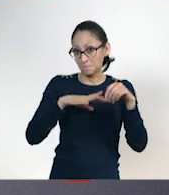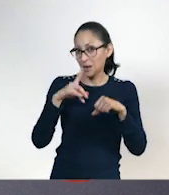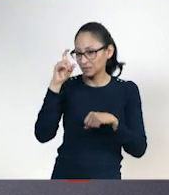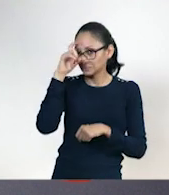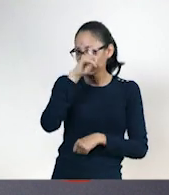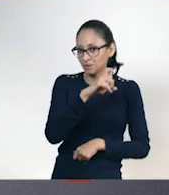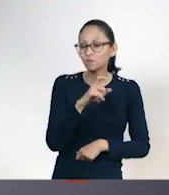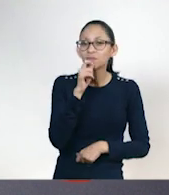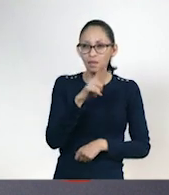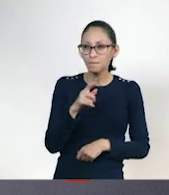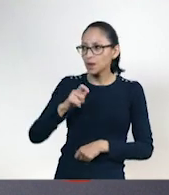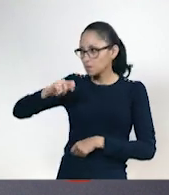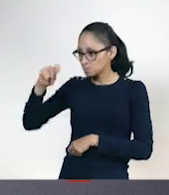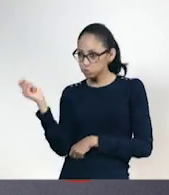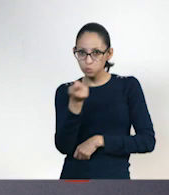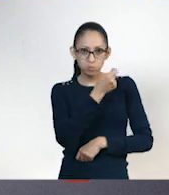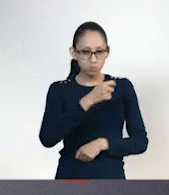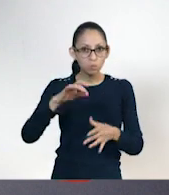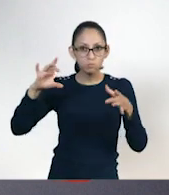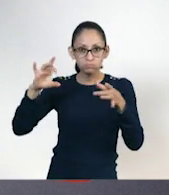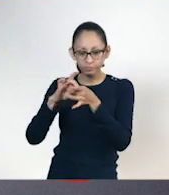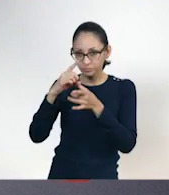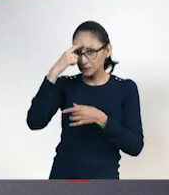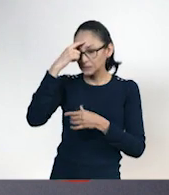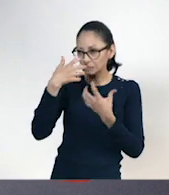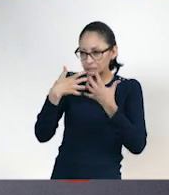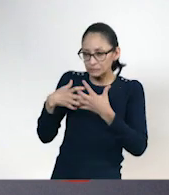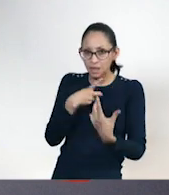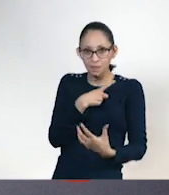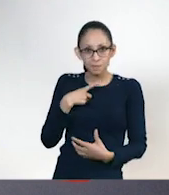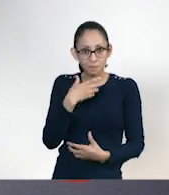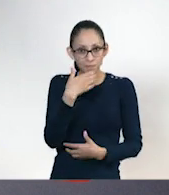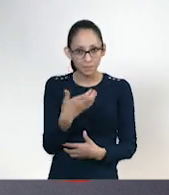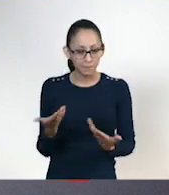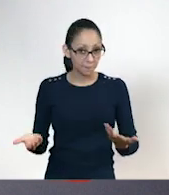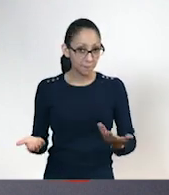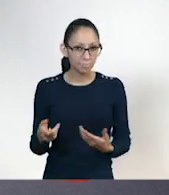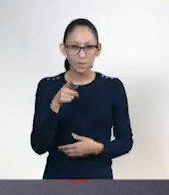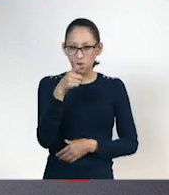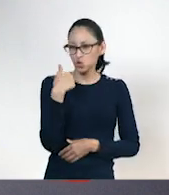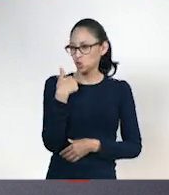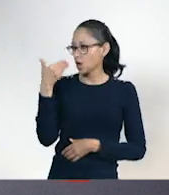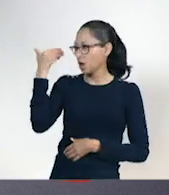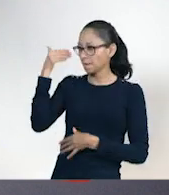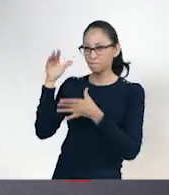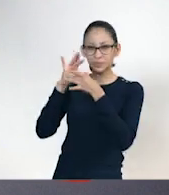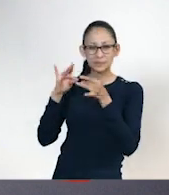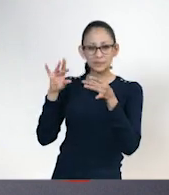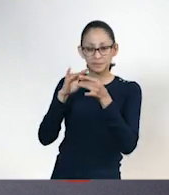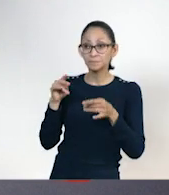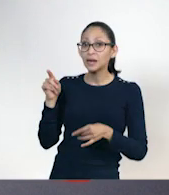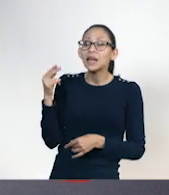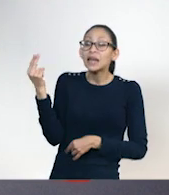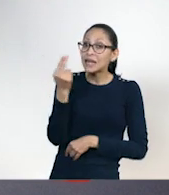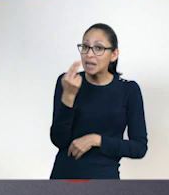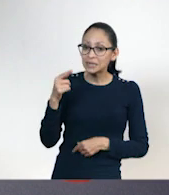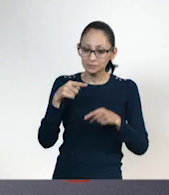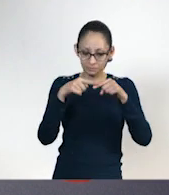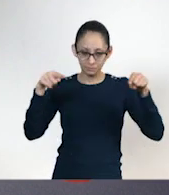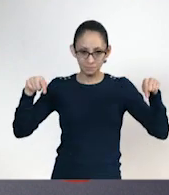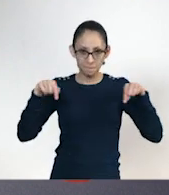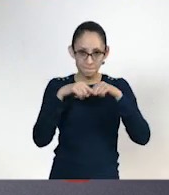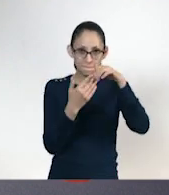con la intelectual. Como te mencioné, Alberto, vamos a necesitar una mesa que